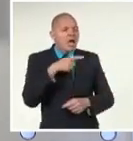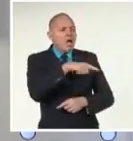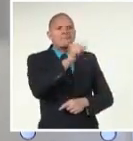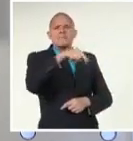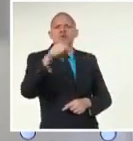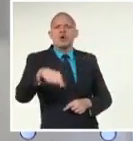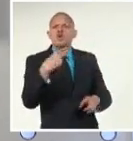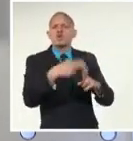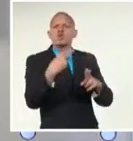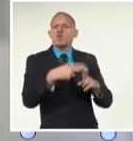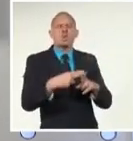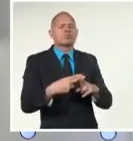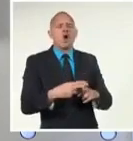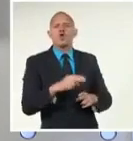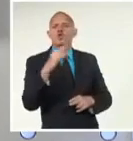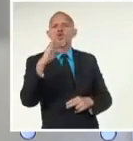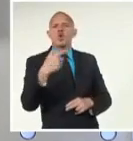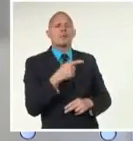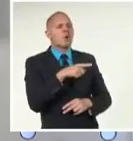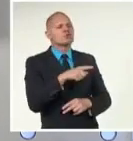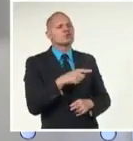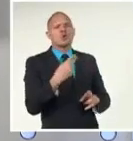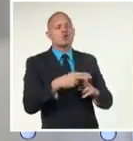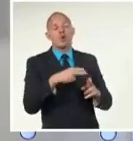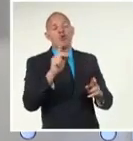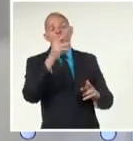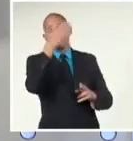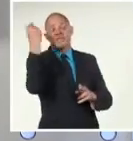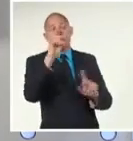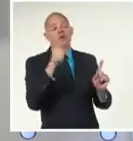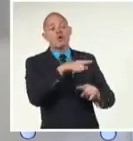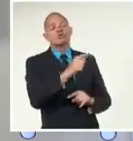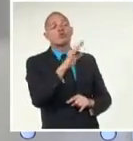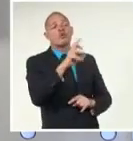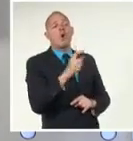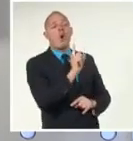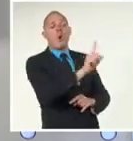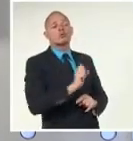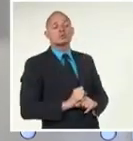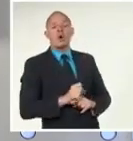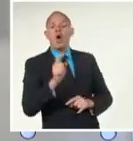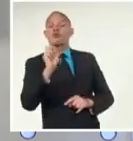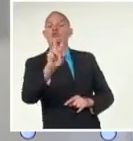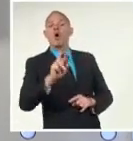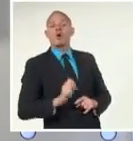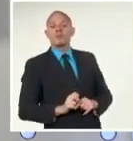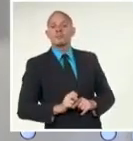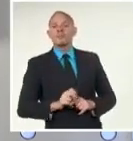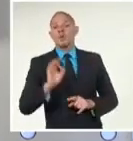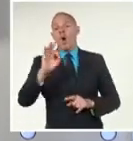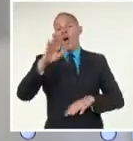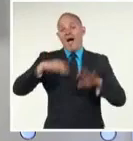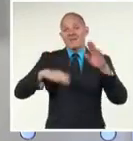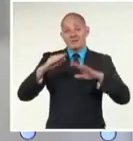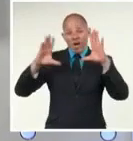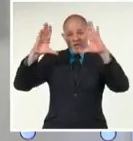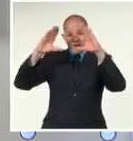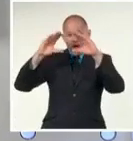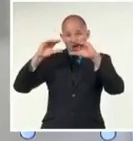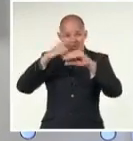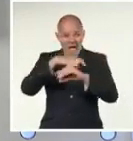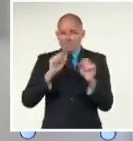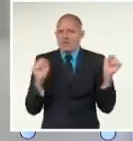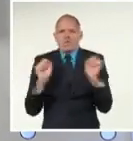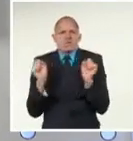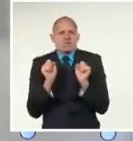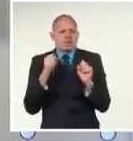presos para evitar llamarlos por sus nombres, colgar a los detenidos al aire libre por la noche en condiciones que pueden ser de congelación,